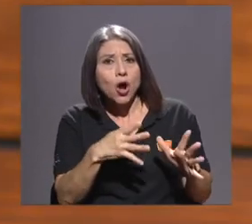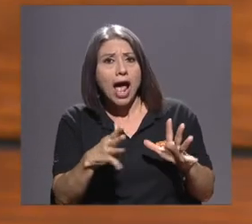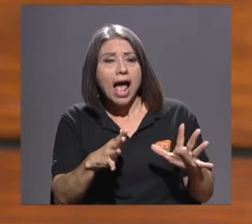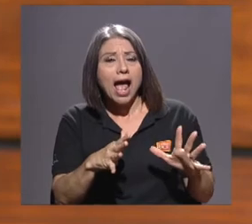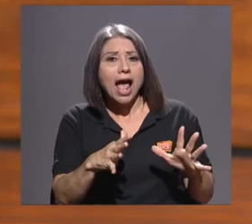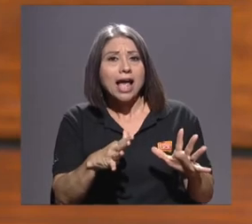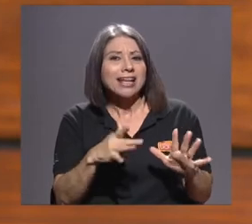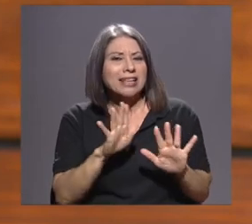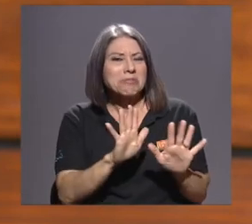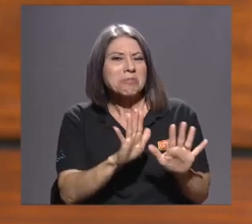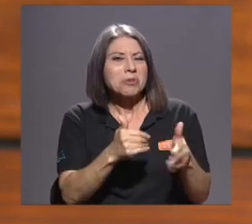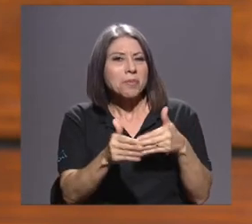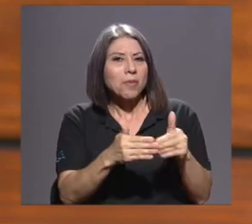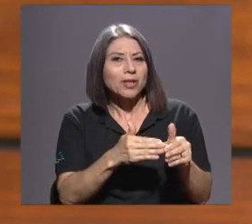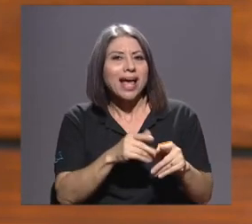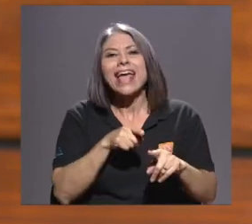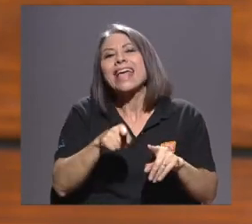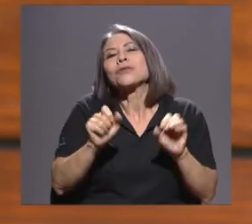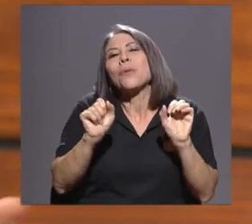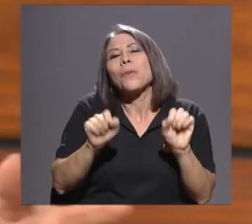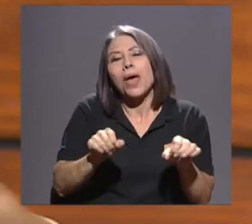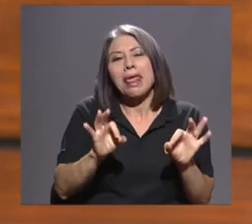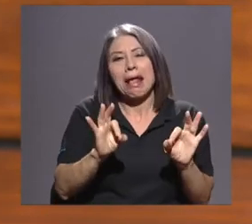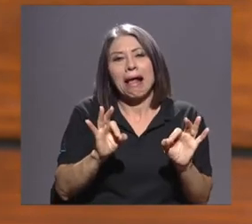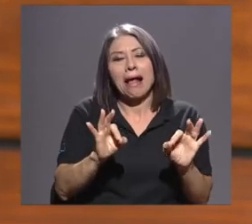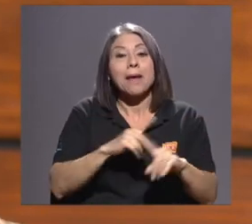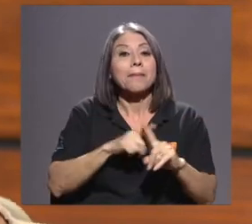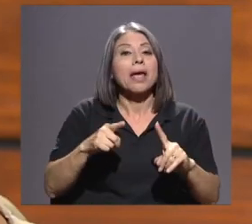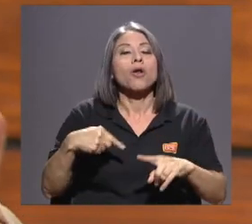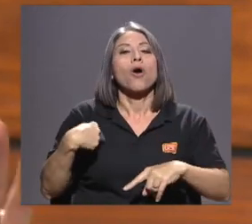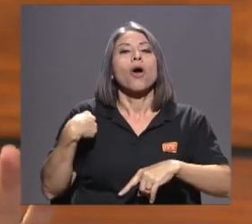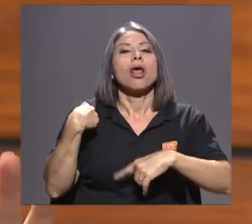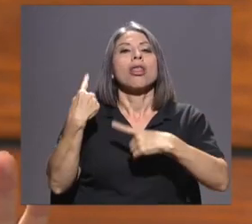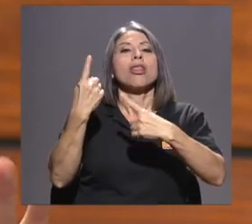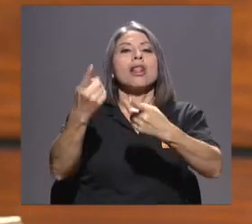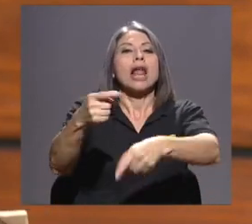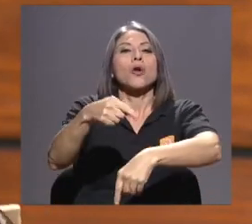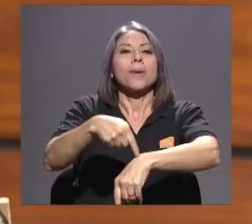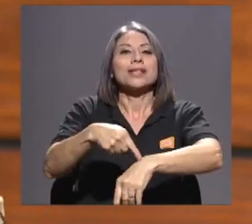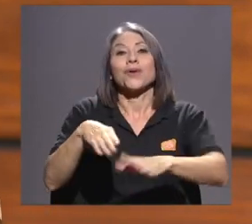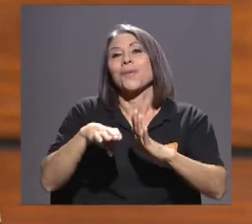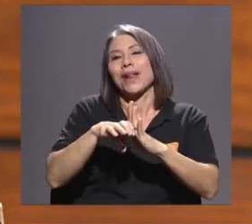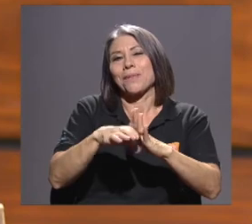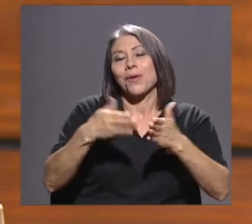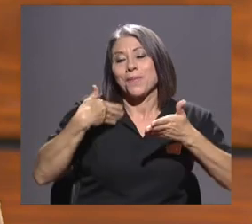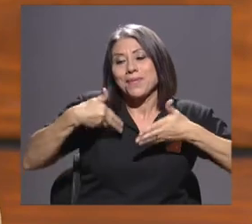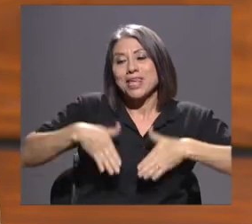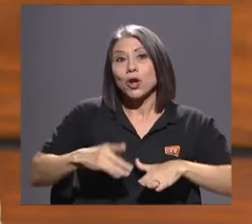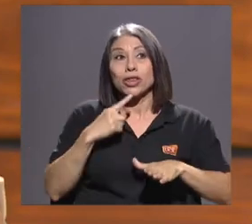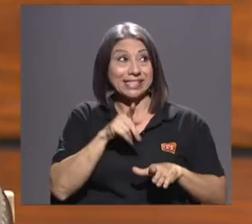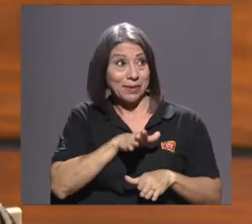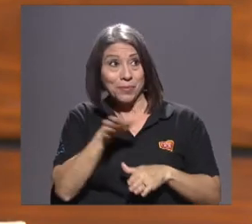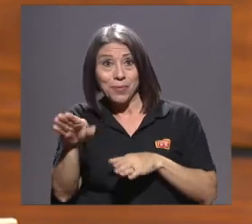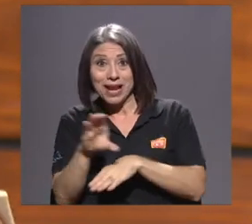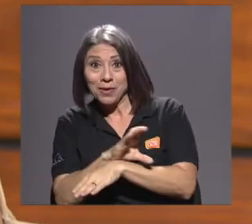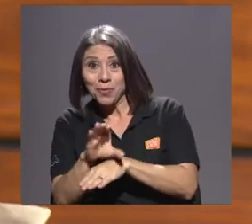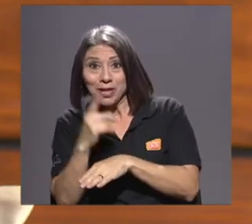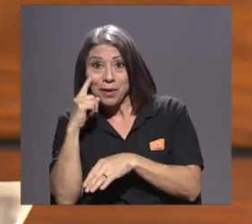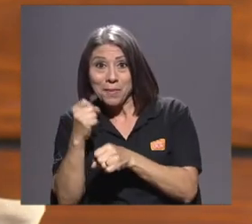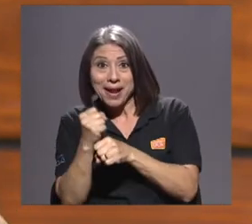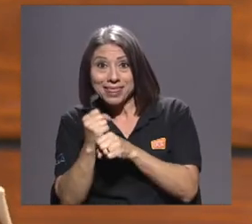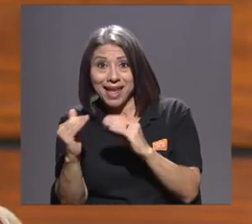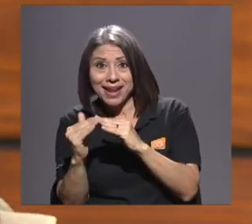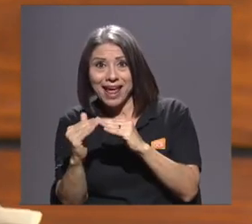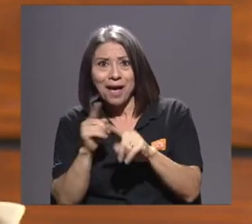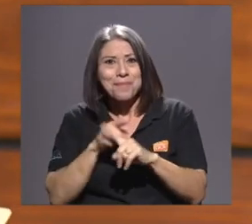a corto plazo puede servir, pero a largo plazo mi hijo dice que va a hacer una tarea y de pronto lo que está haciendo es con videojuegos,